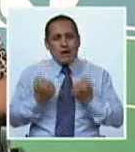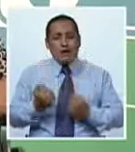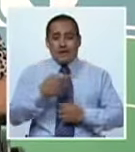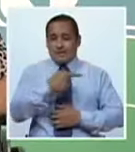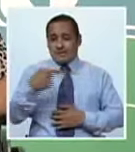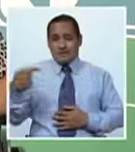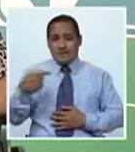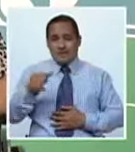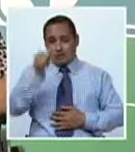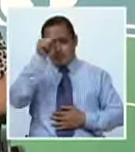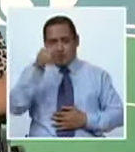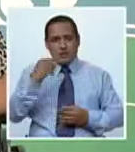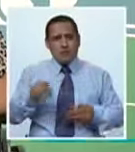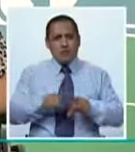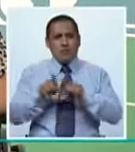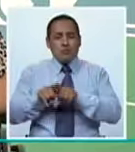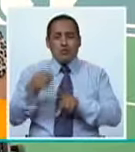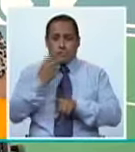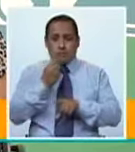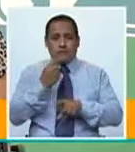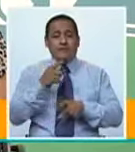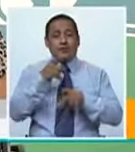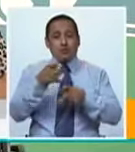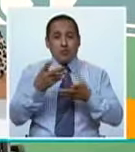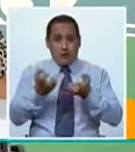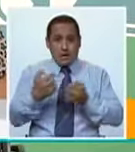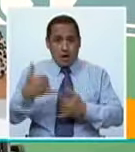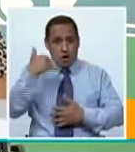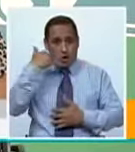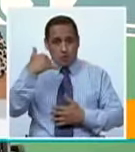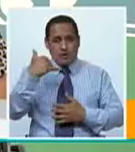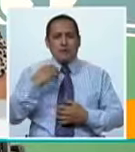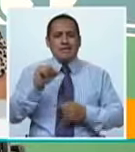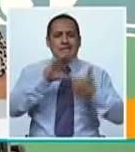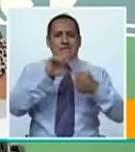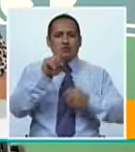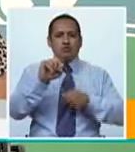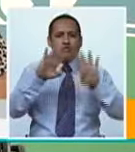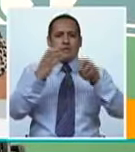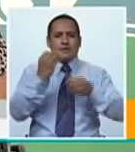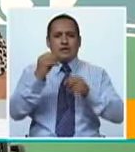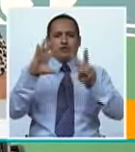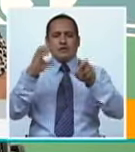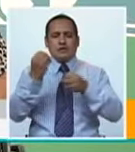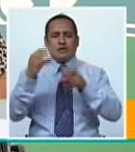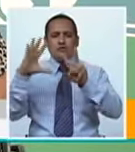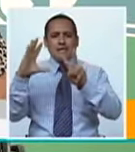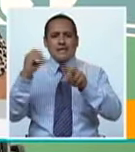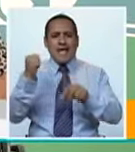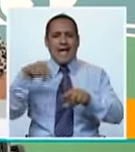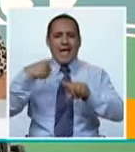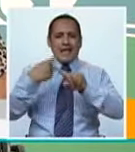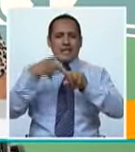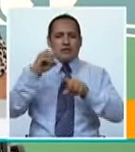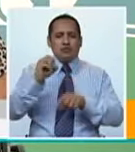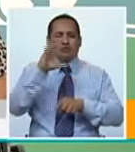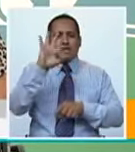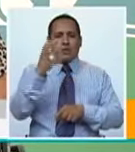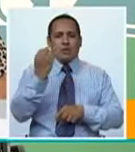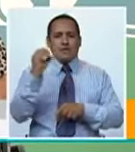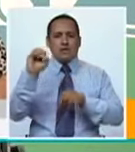del día la pasen muy bien. Si quieren comunicarse con nosotros pueden hacerlo al 619-0707-52009.